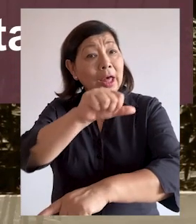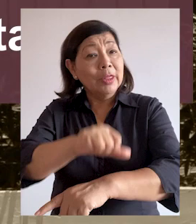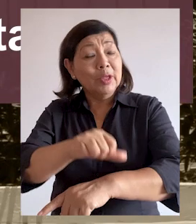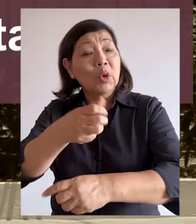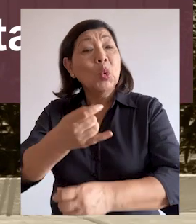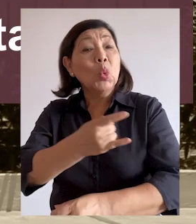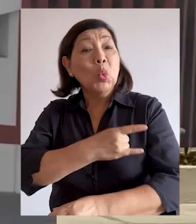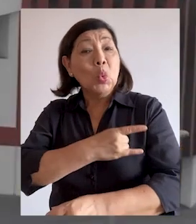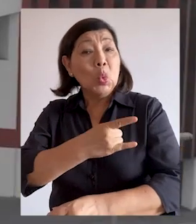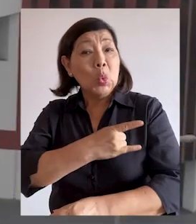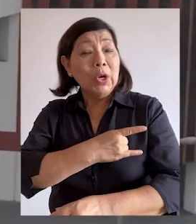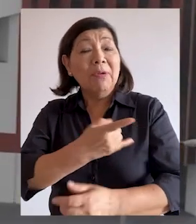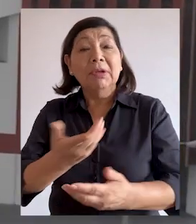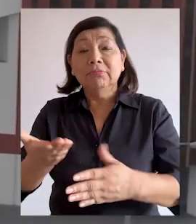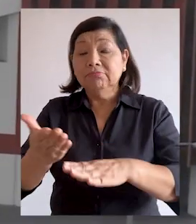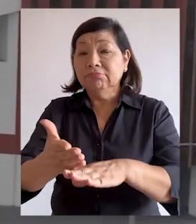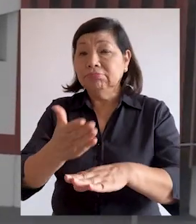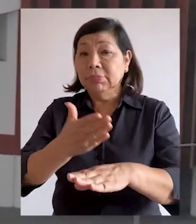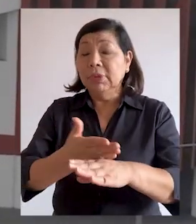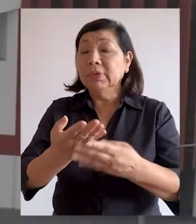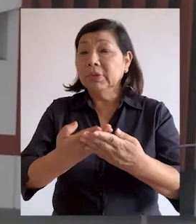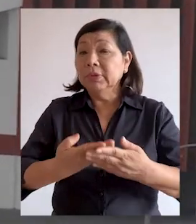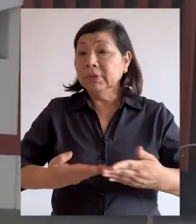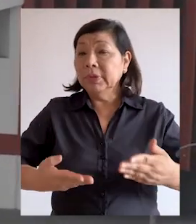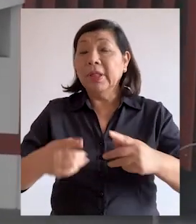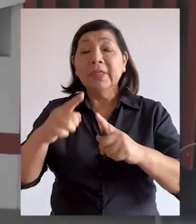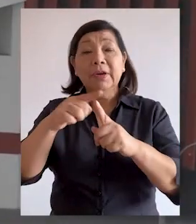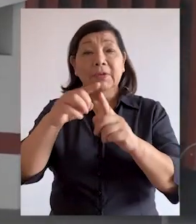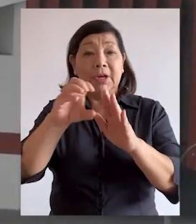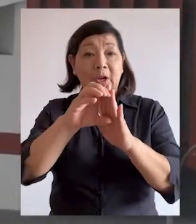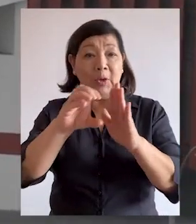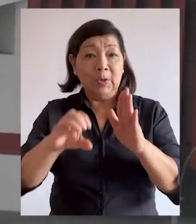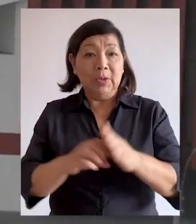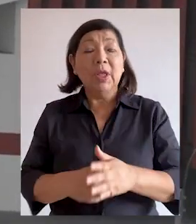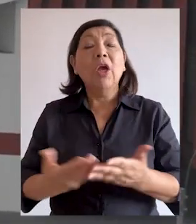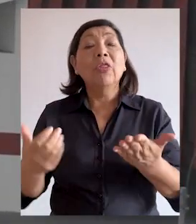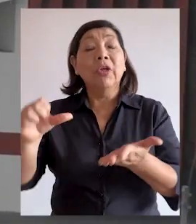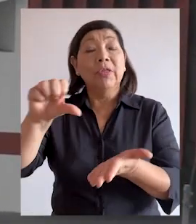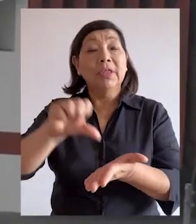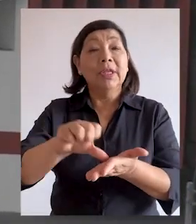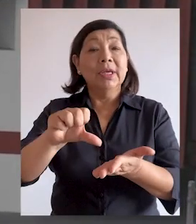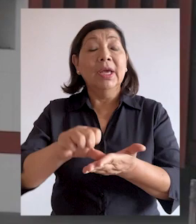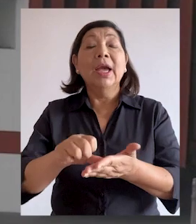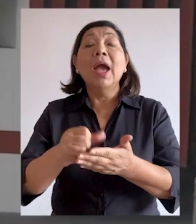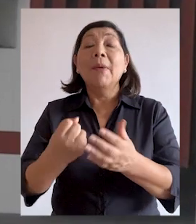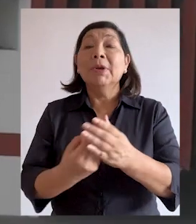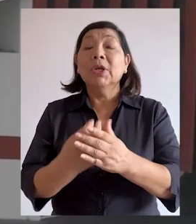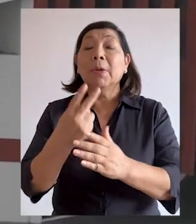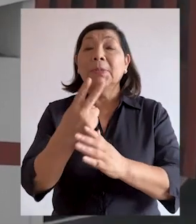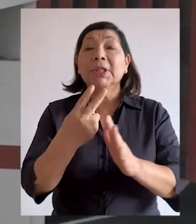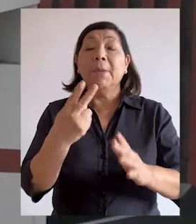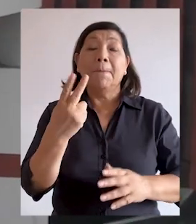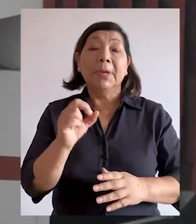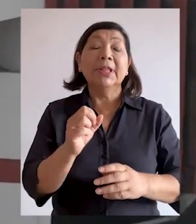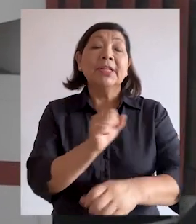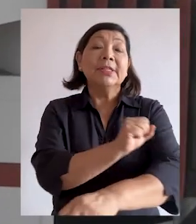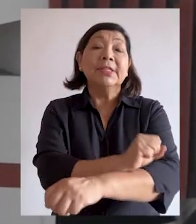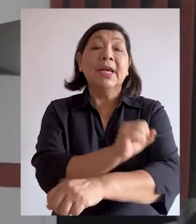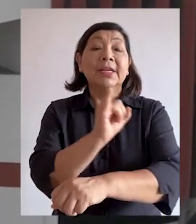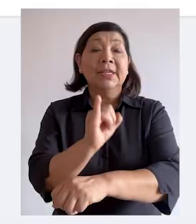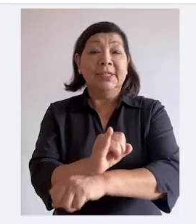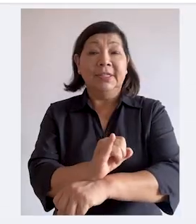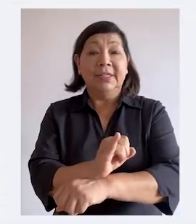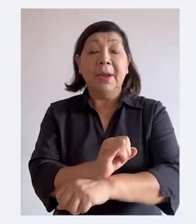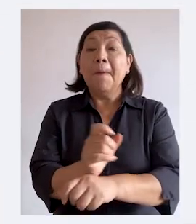universitarios. La actividad se desarrollará en la sala de audiencias del Tribunal Constitucional, ubicada en la avenida Arequipa 2720, en San